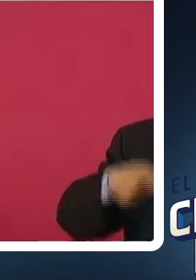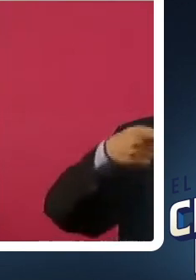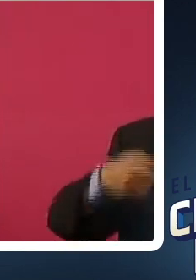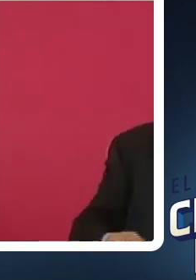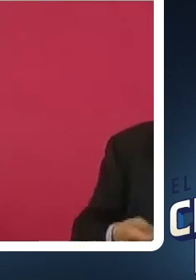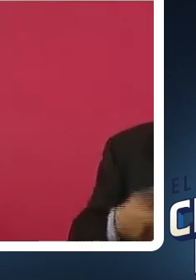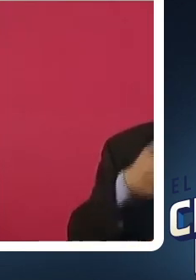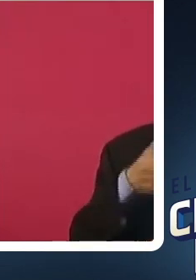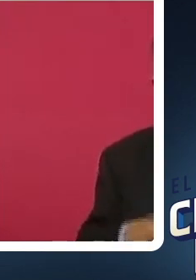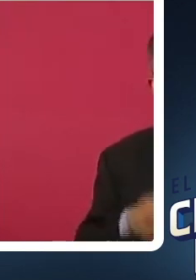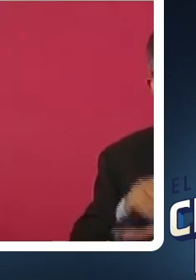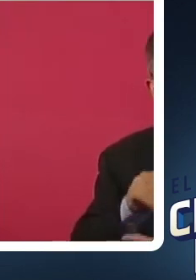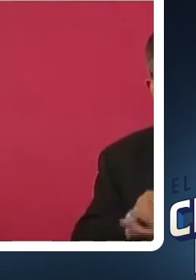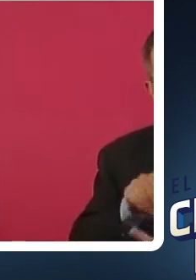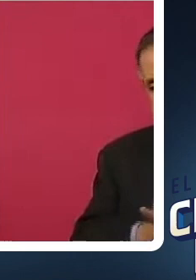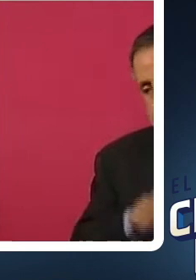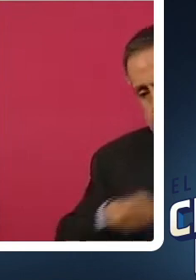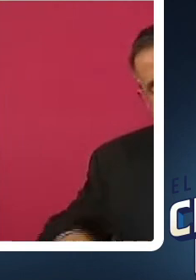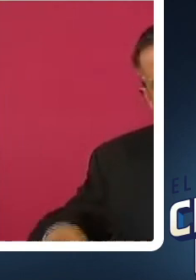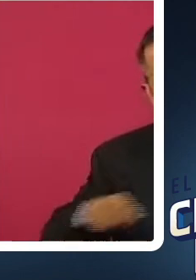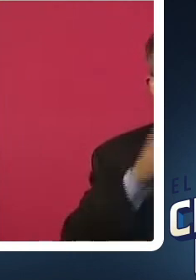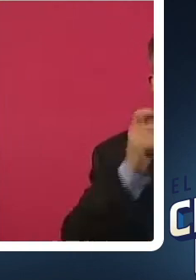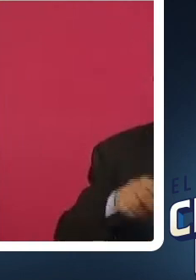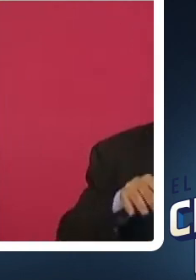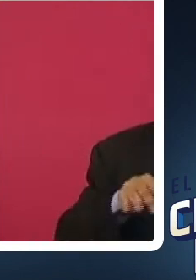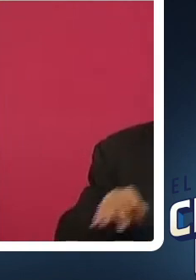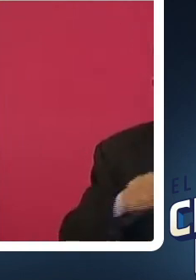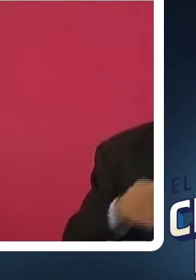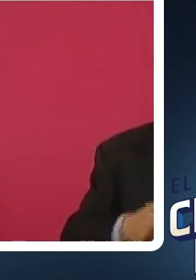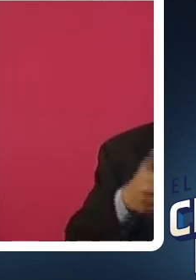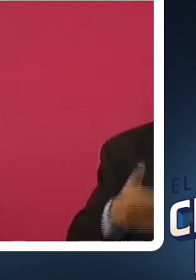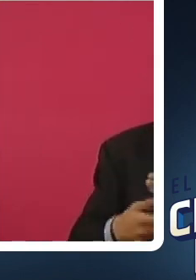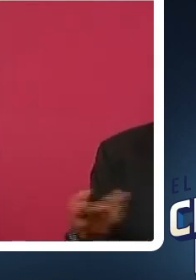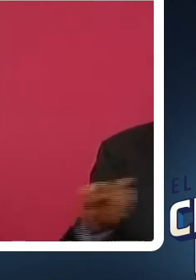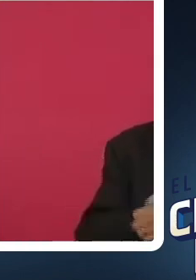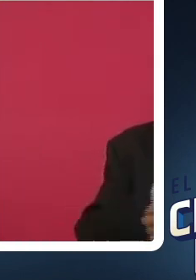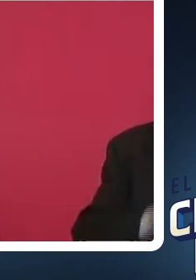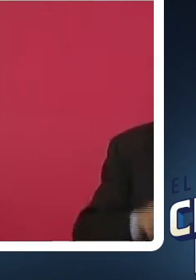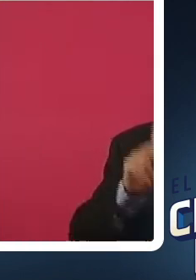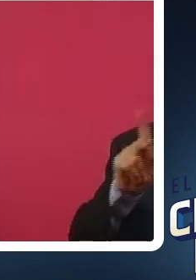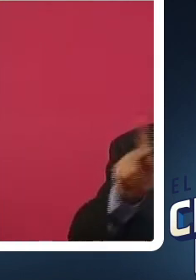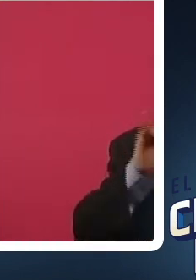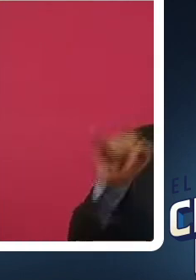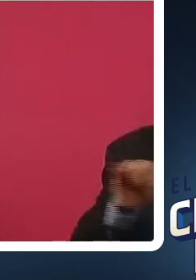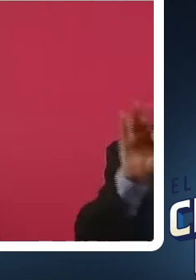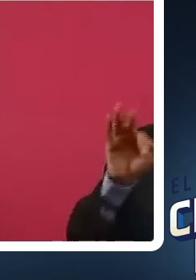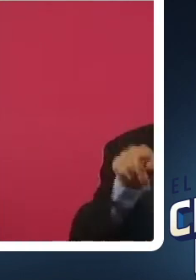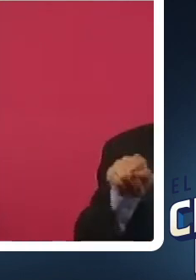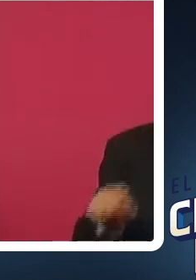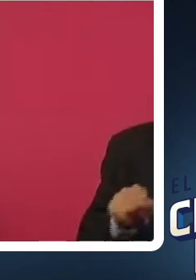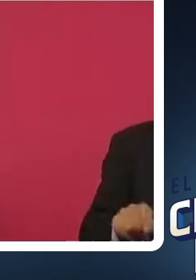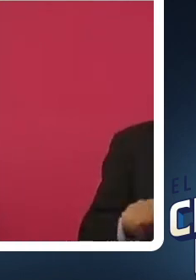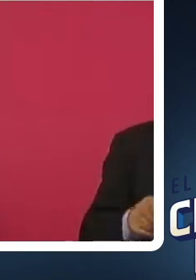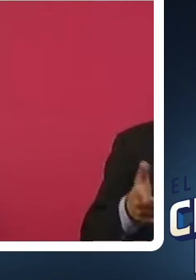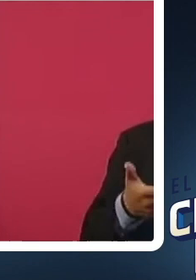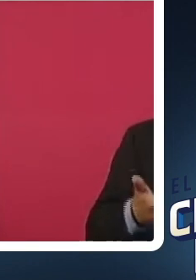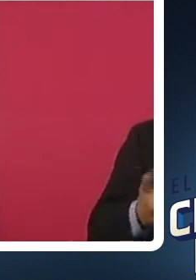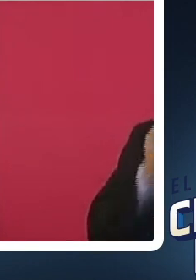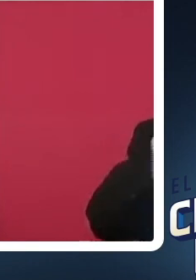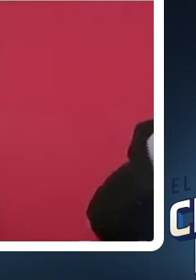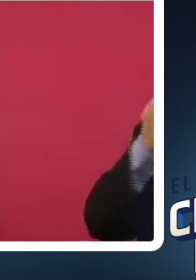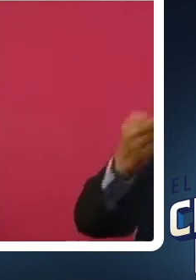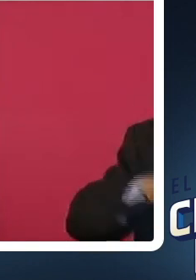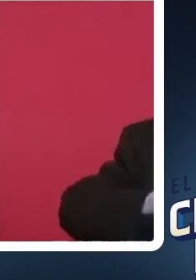su opinión, sobre todo, presidente, pues es trabajo que se está haciendo en el Poder Judicial y este aletargamiento de los